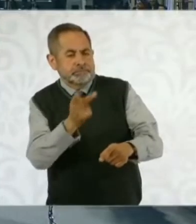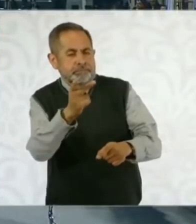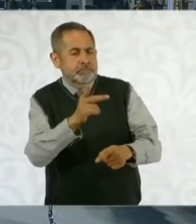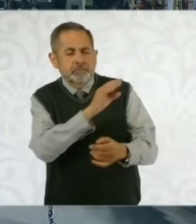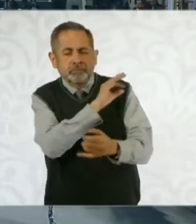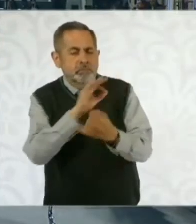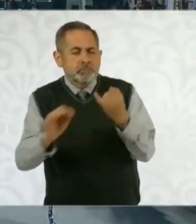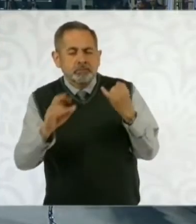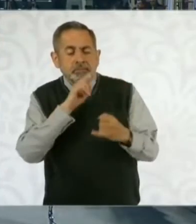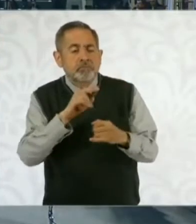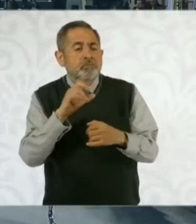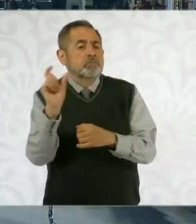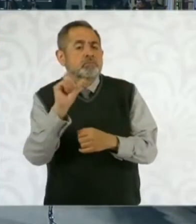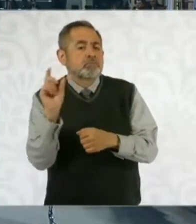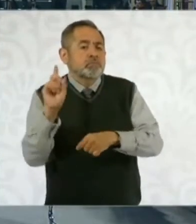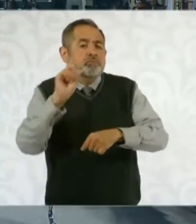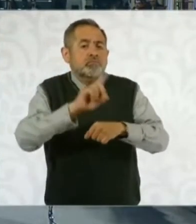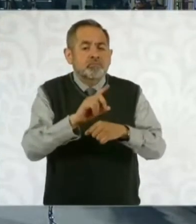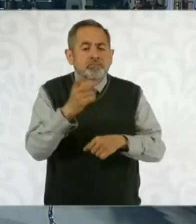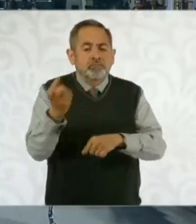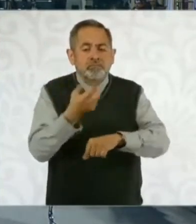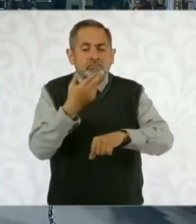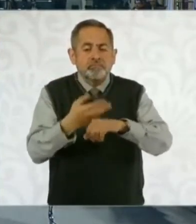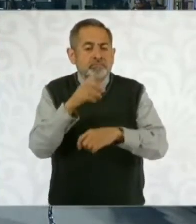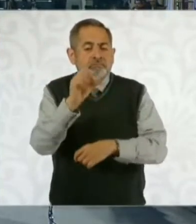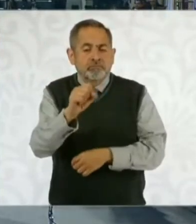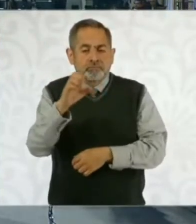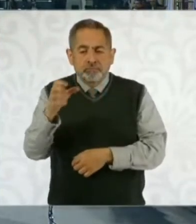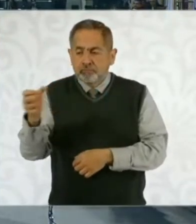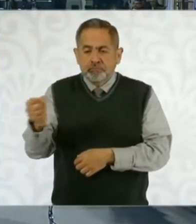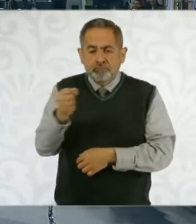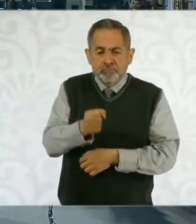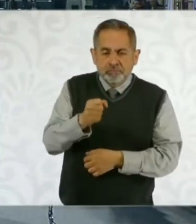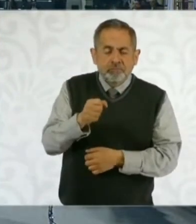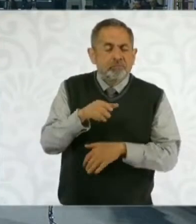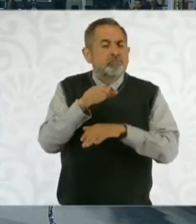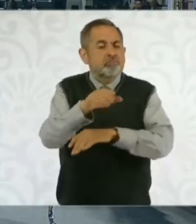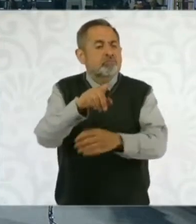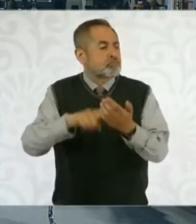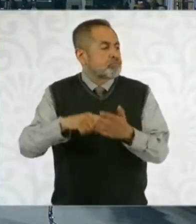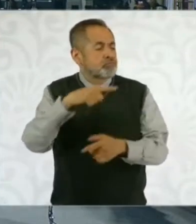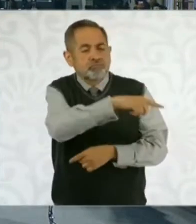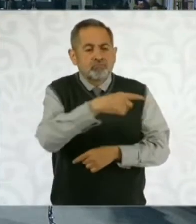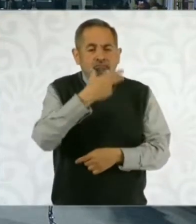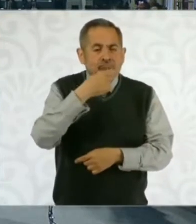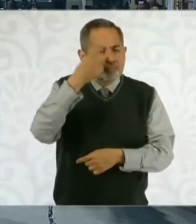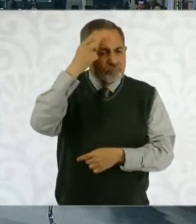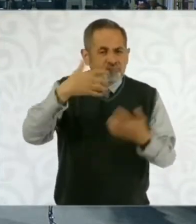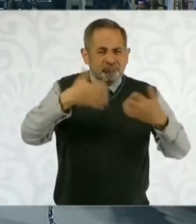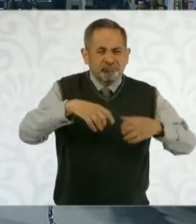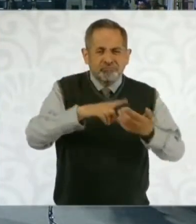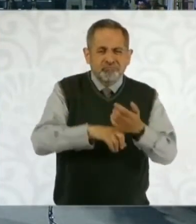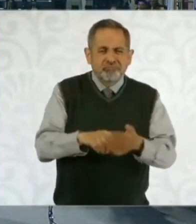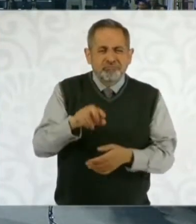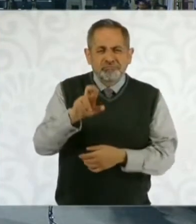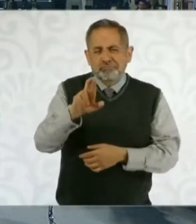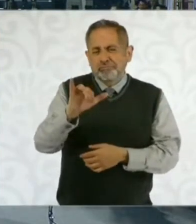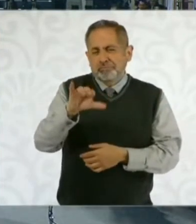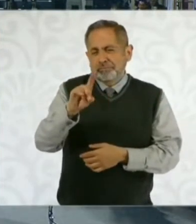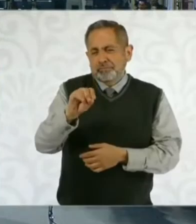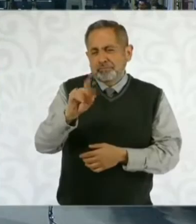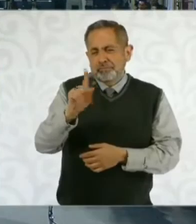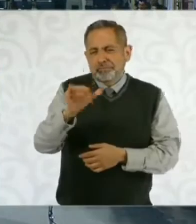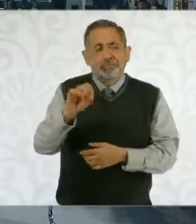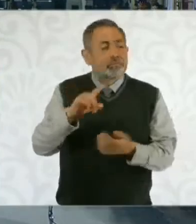¿Cuándo va a venir la Secretaría de Economía para el tema de lo del empresario Ricardo Salinas Pliego por el asunto de los más de 219